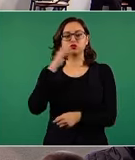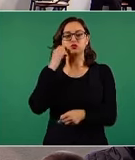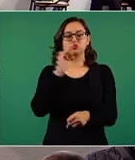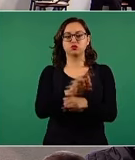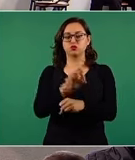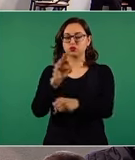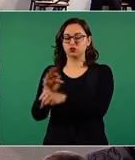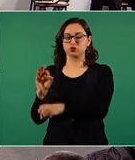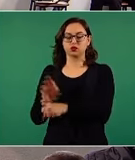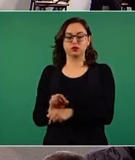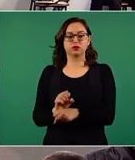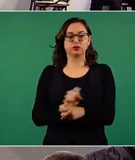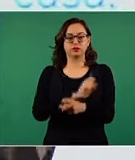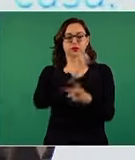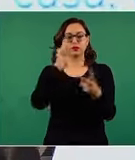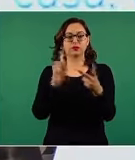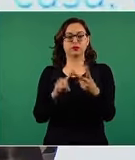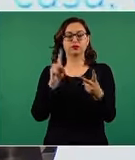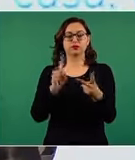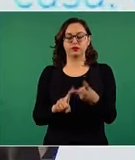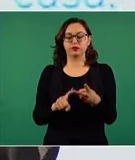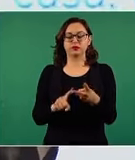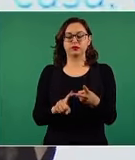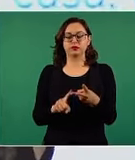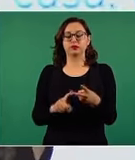Segundo, establecerse el filtro de salud en casa.